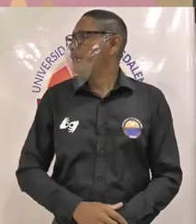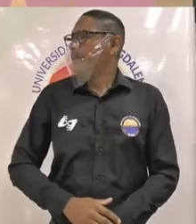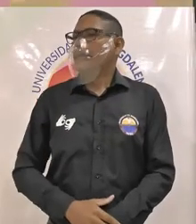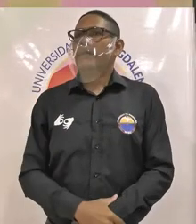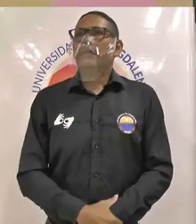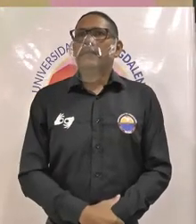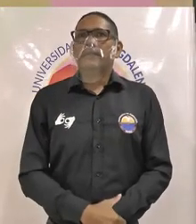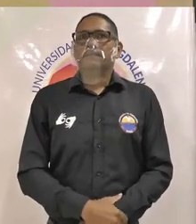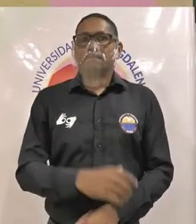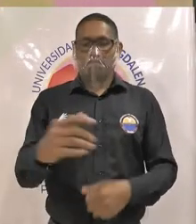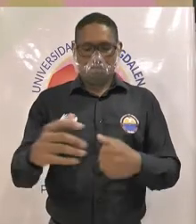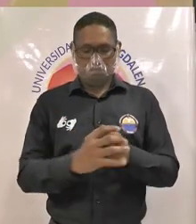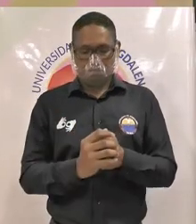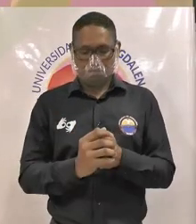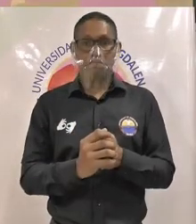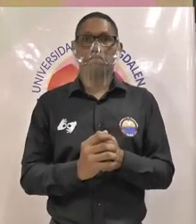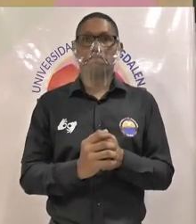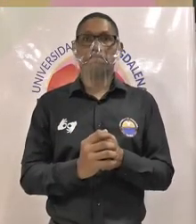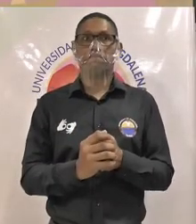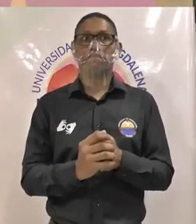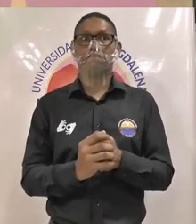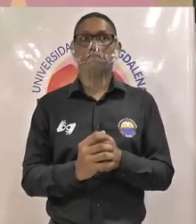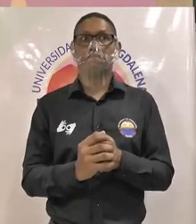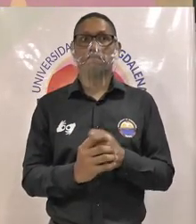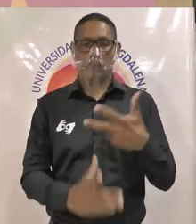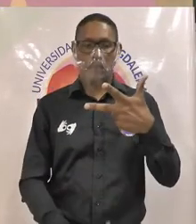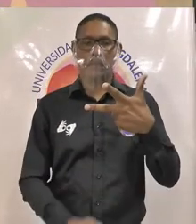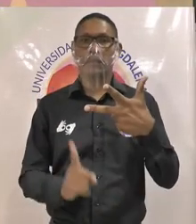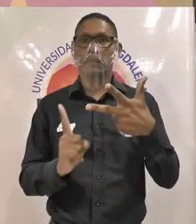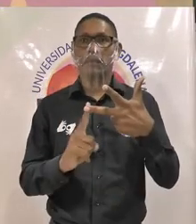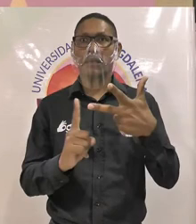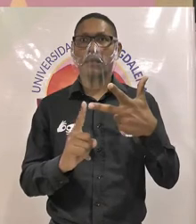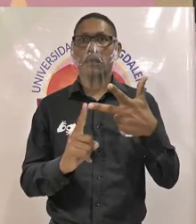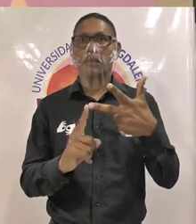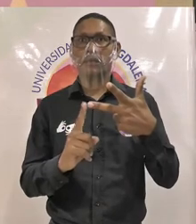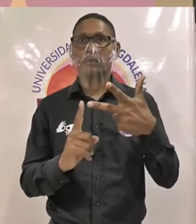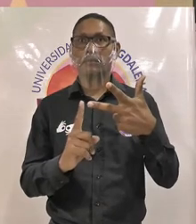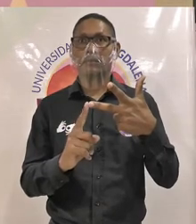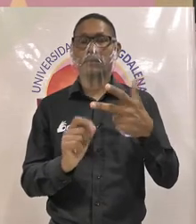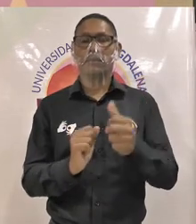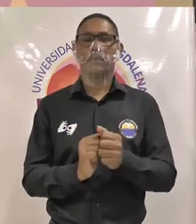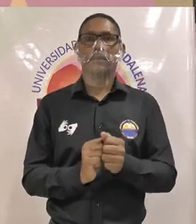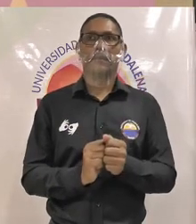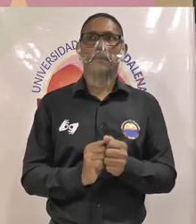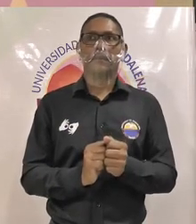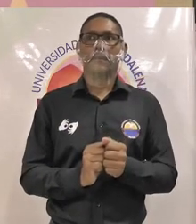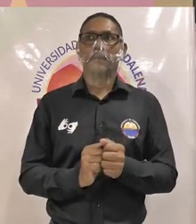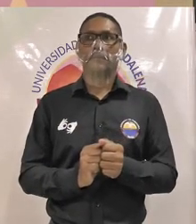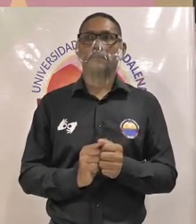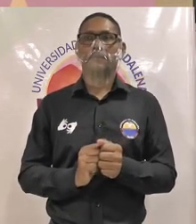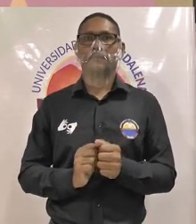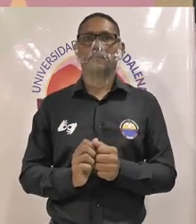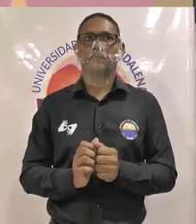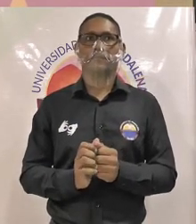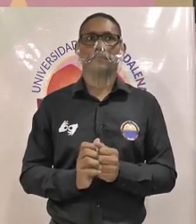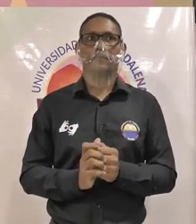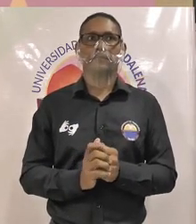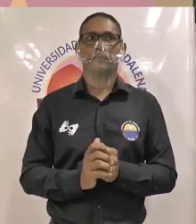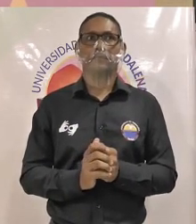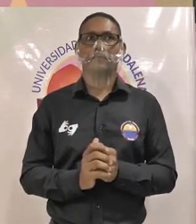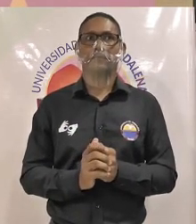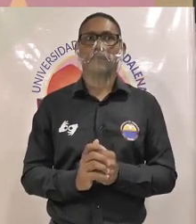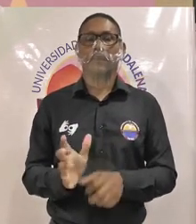tercera tercera inquietud que está que está